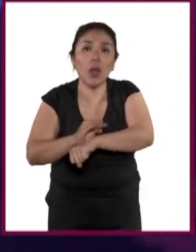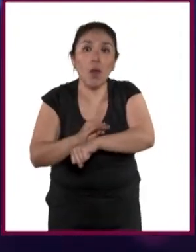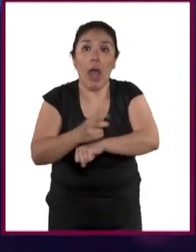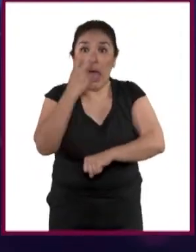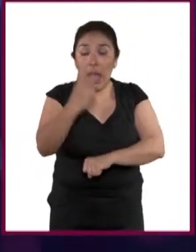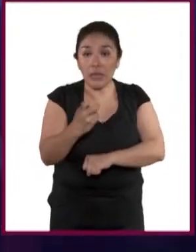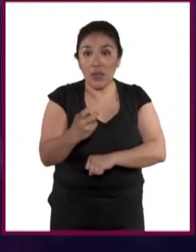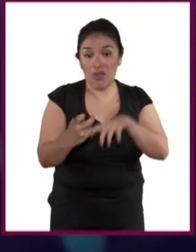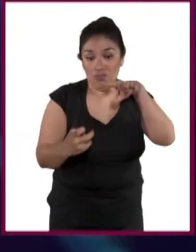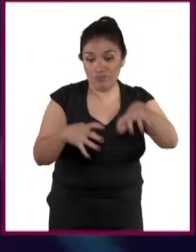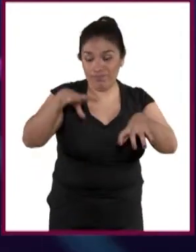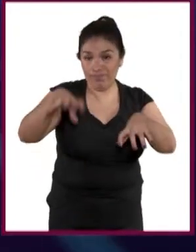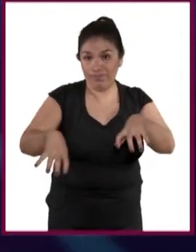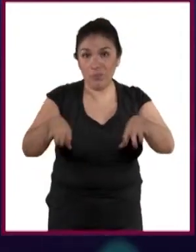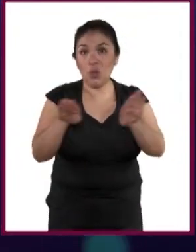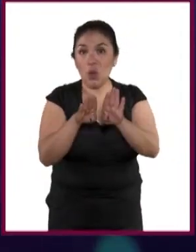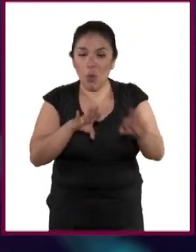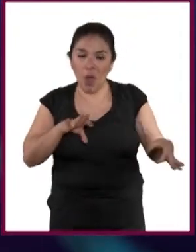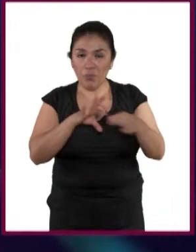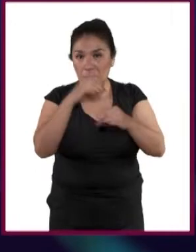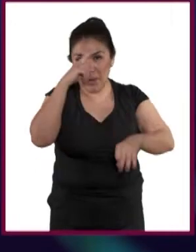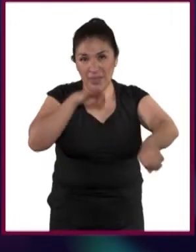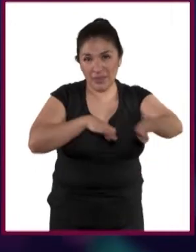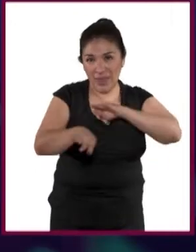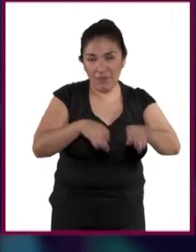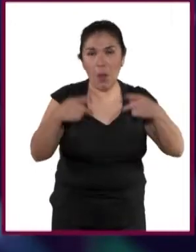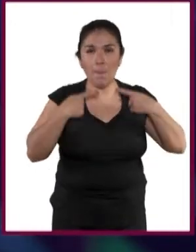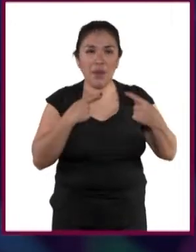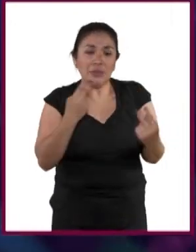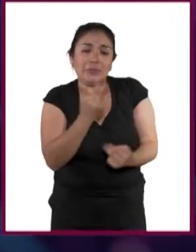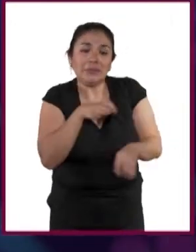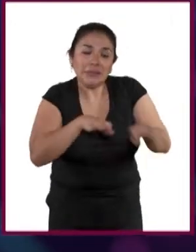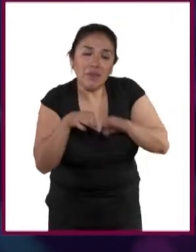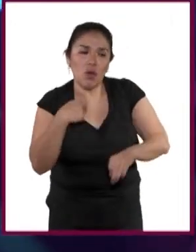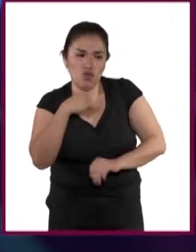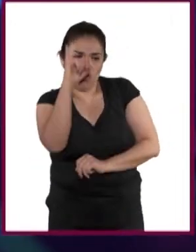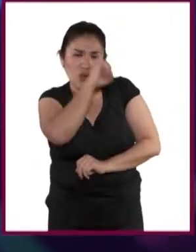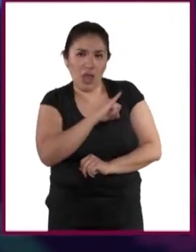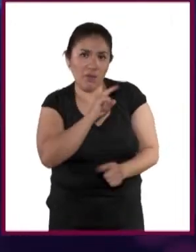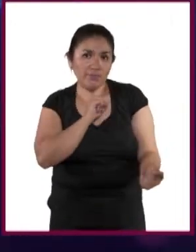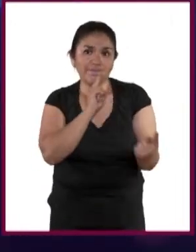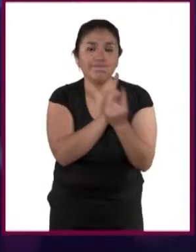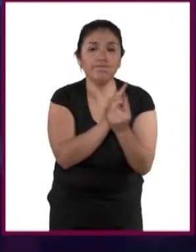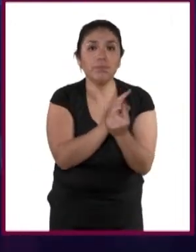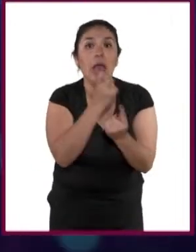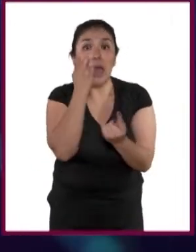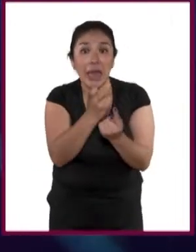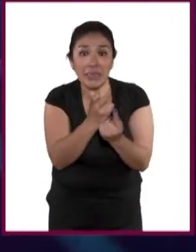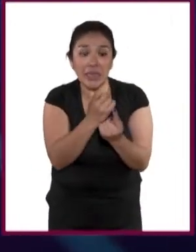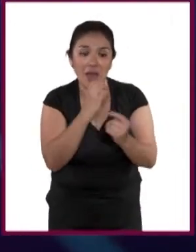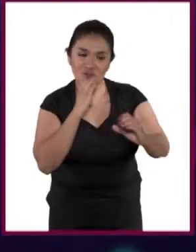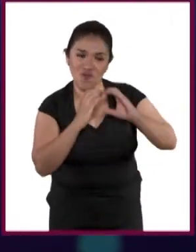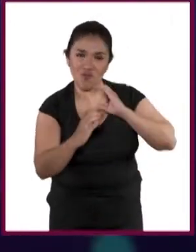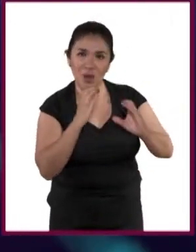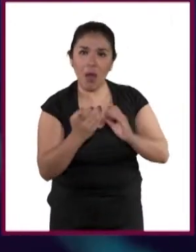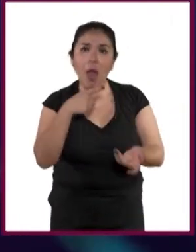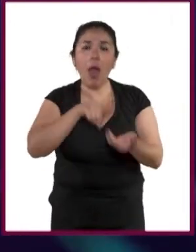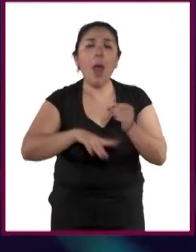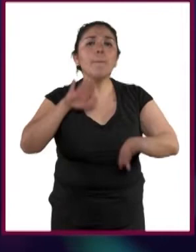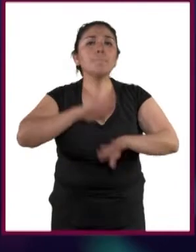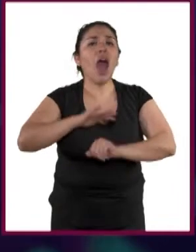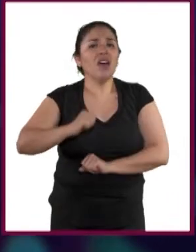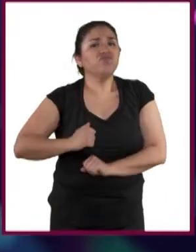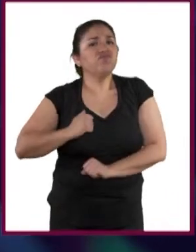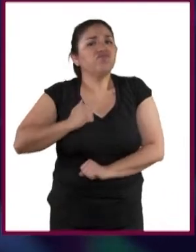de los dos actores en esta relación laboral entre el empleador y el empleador, pues en esa relación obtenga